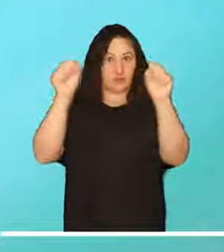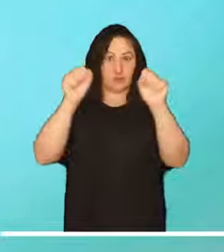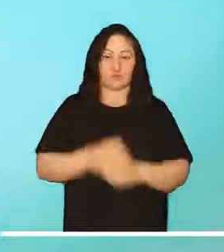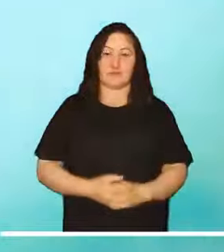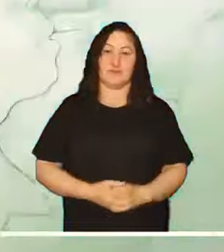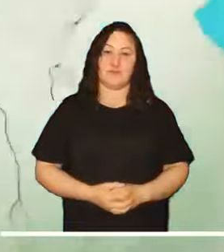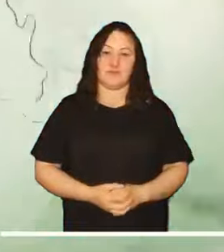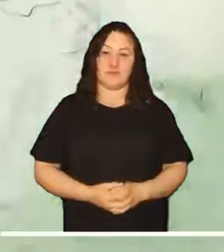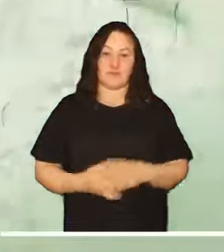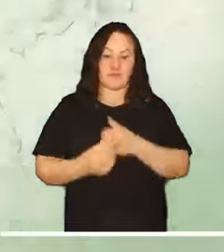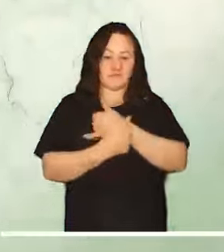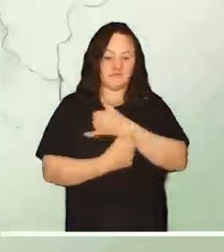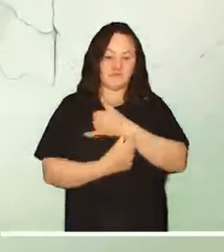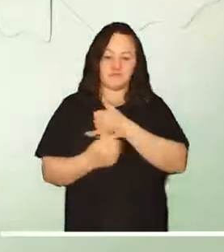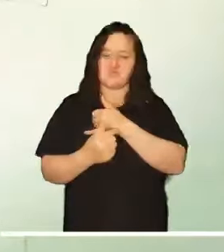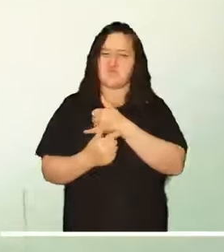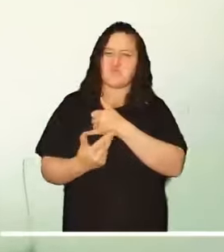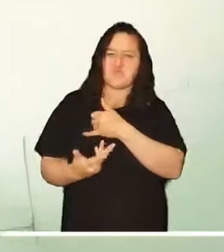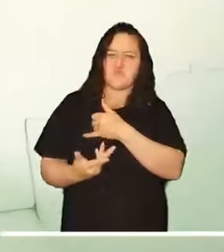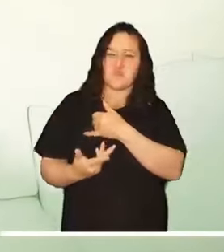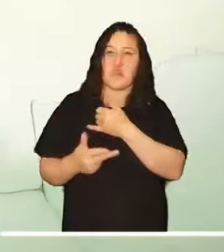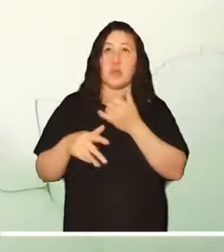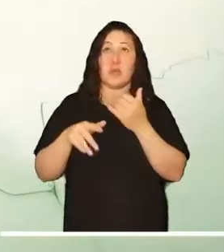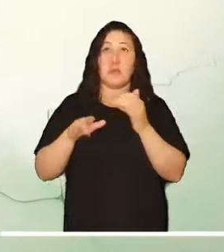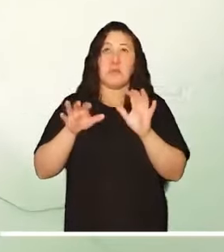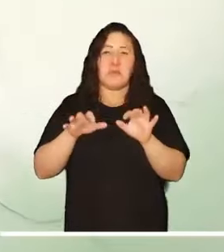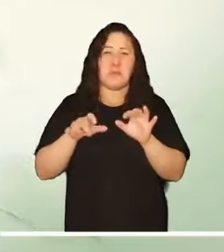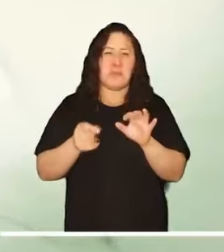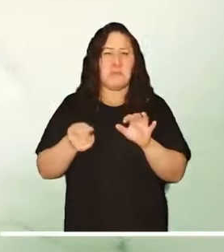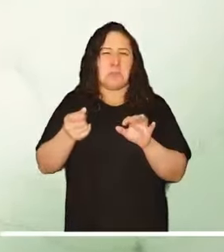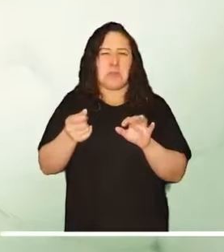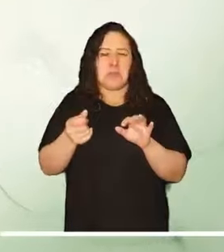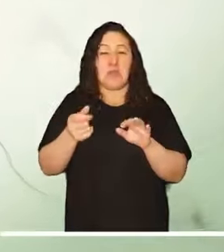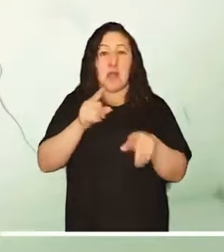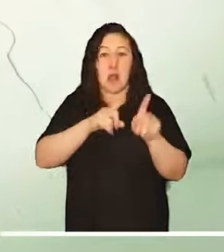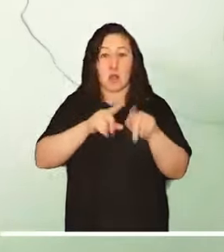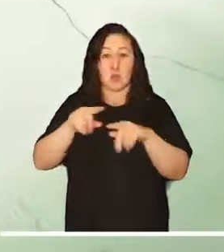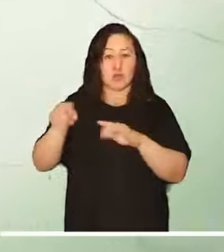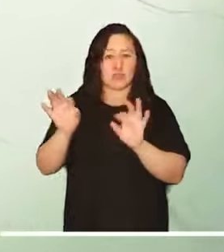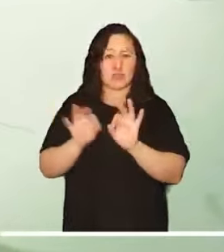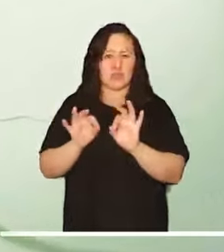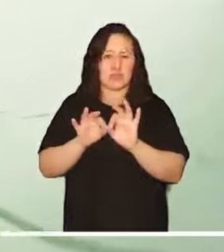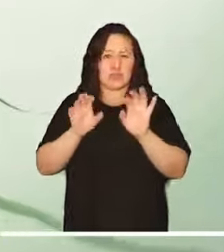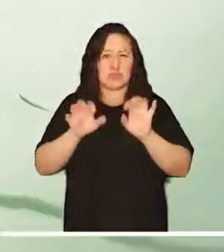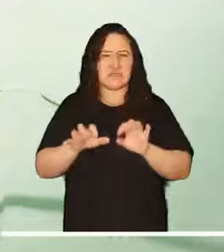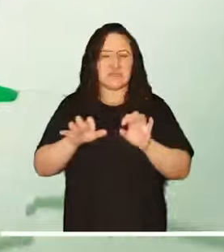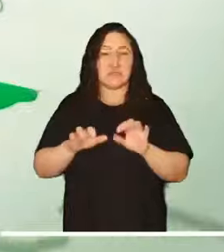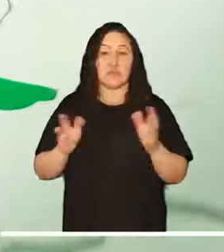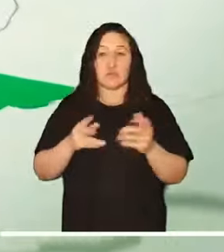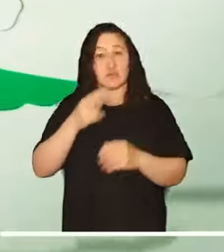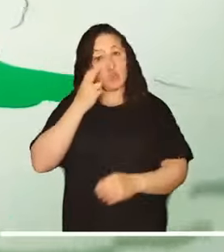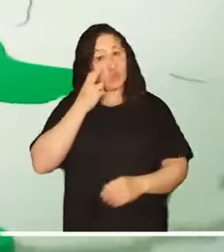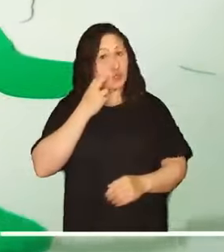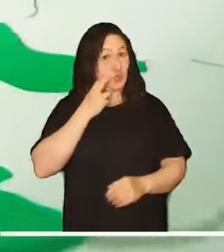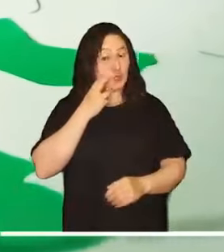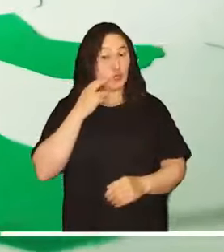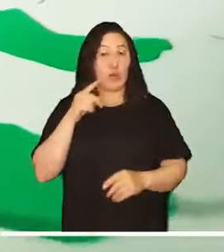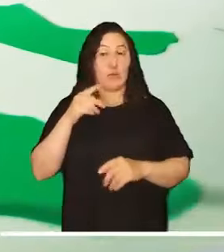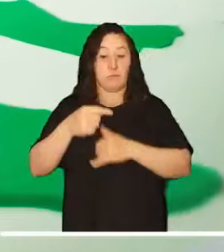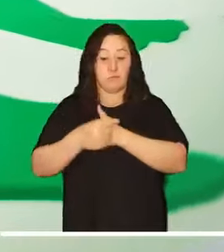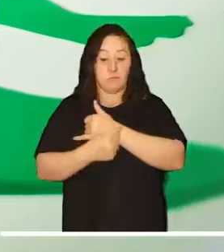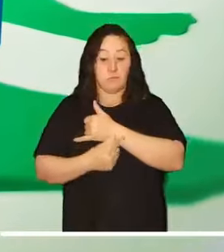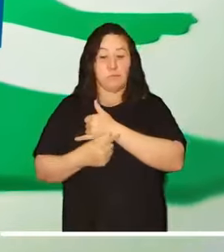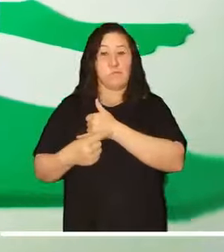durante las horas de la mañana. El Pacífico tendrá un despertar con poca actividad, pues aunque algunas lluvias menores se